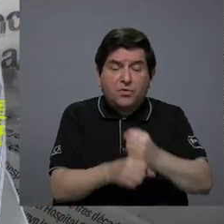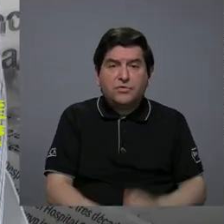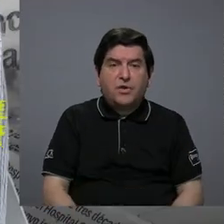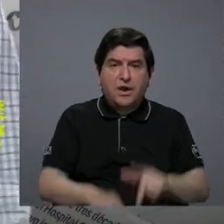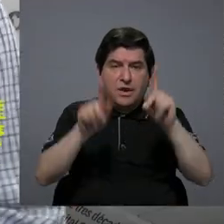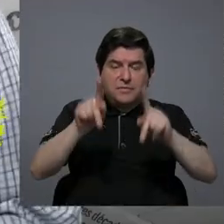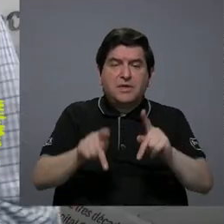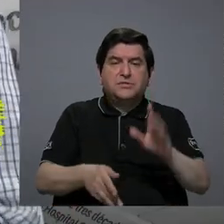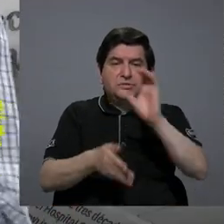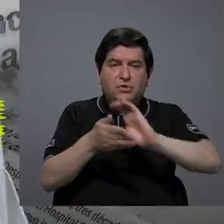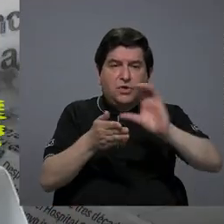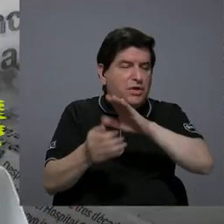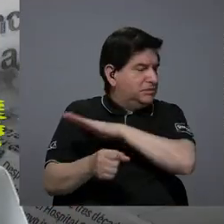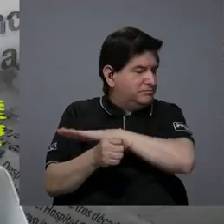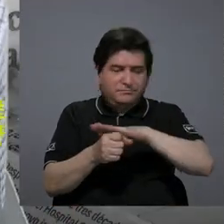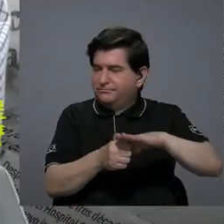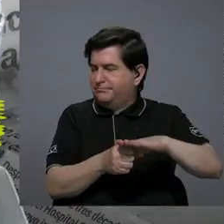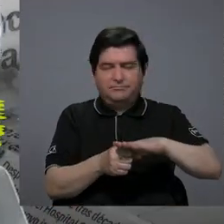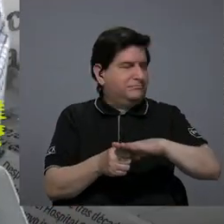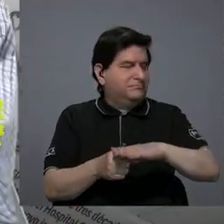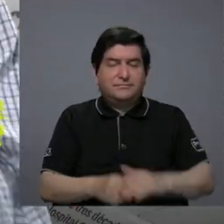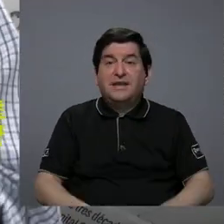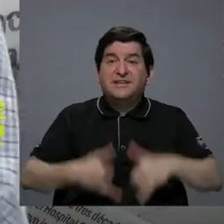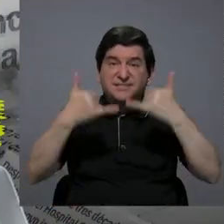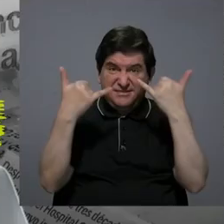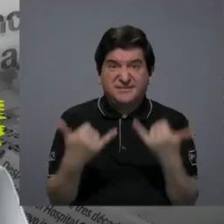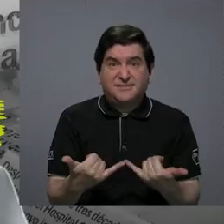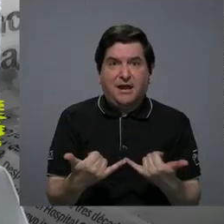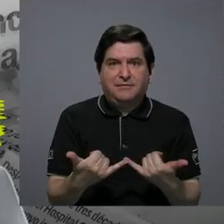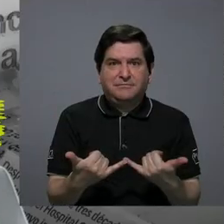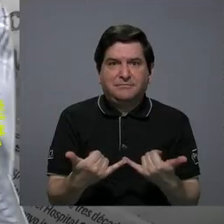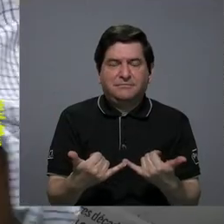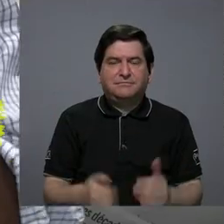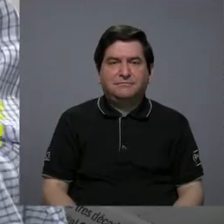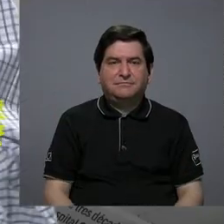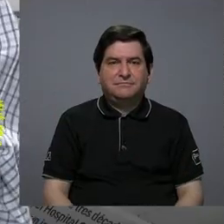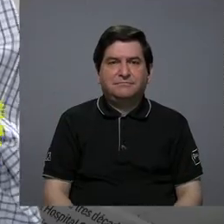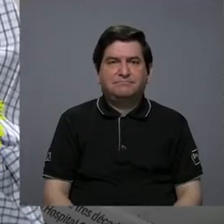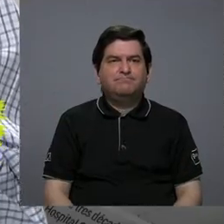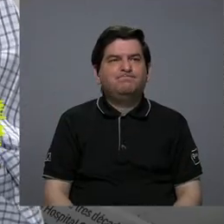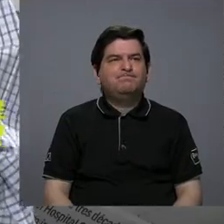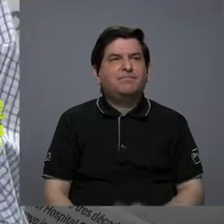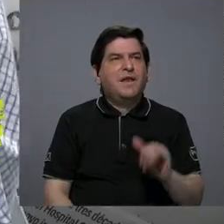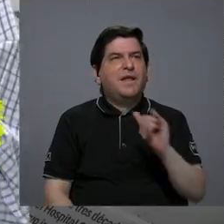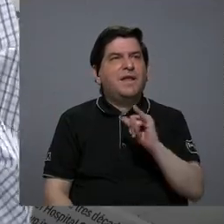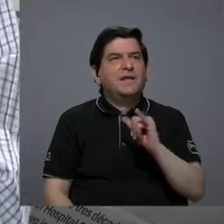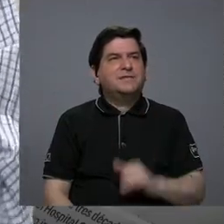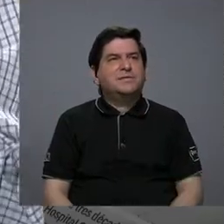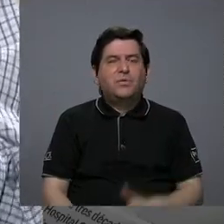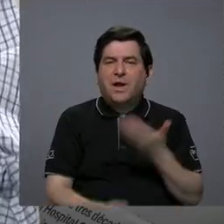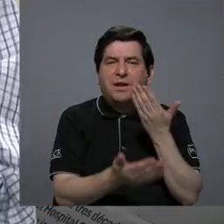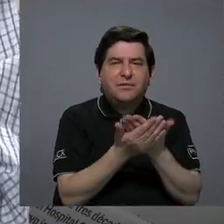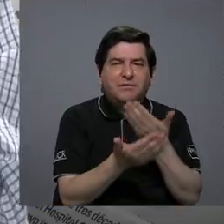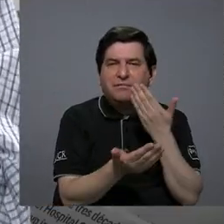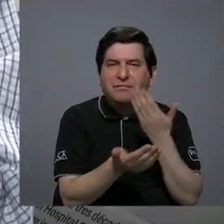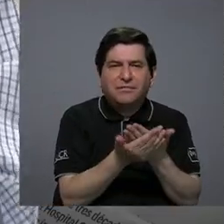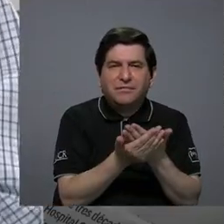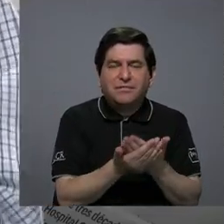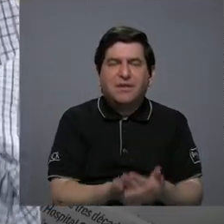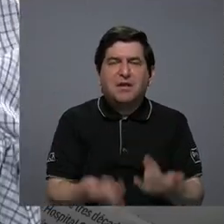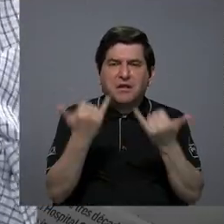quienes tienen secundaria incompleta, lo cual ya es una, digamos, como una constatación que